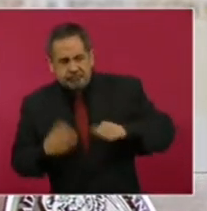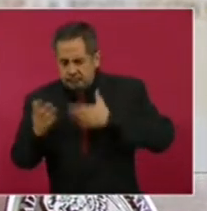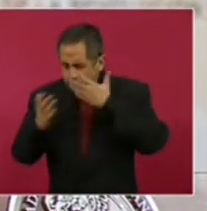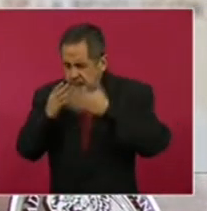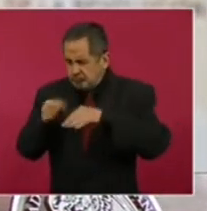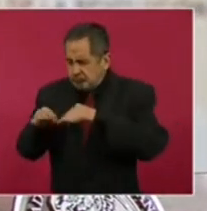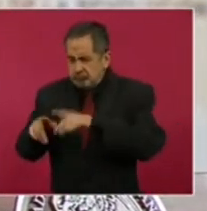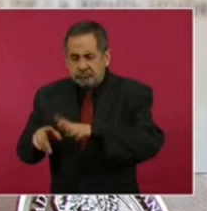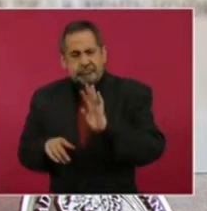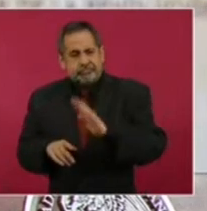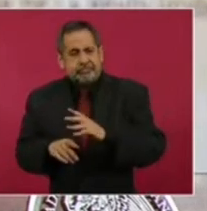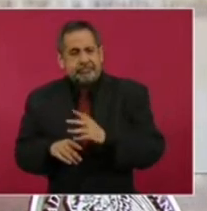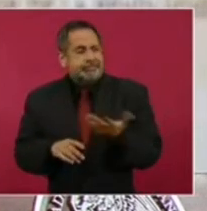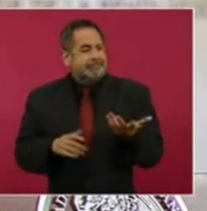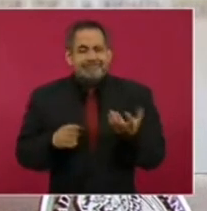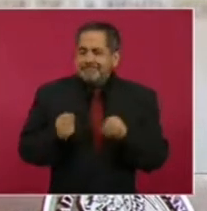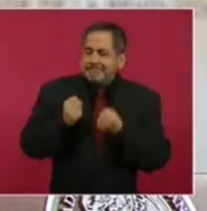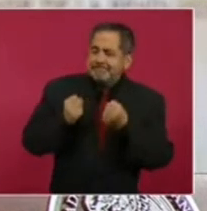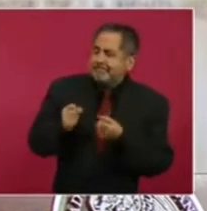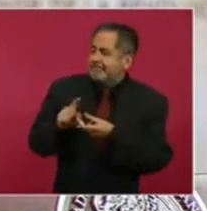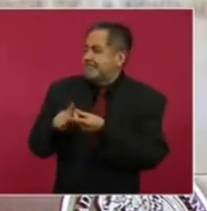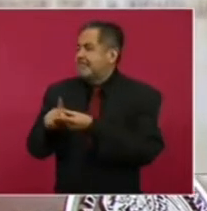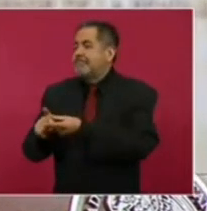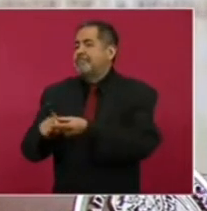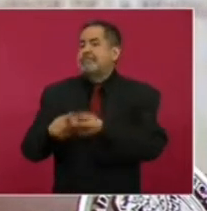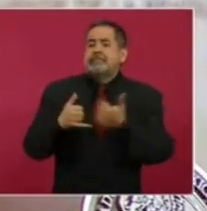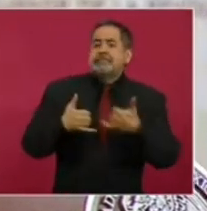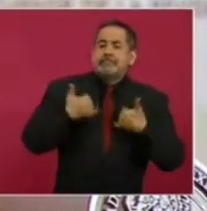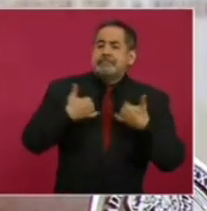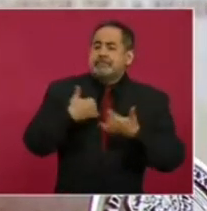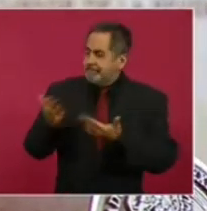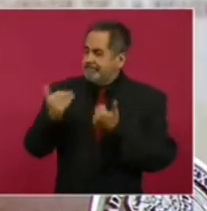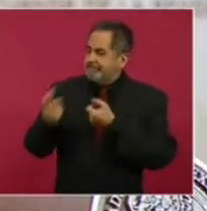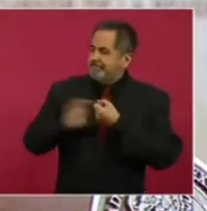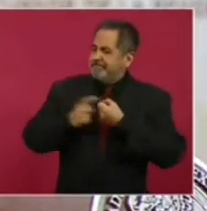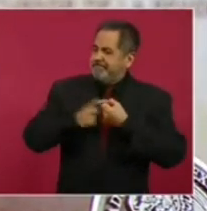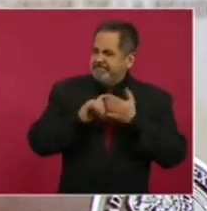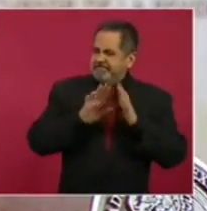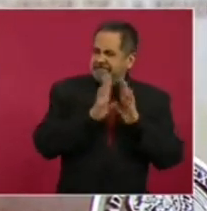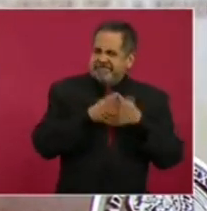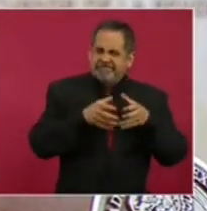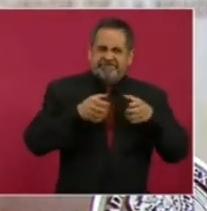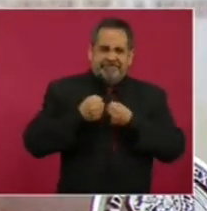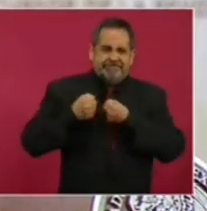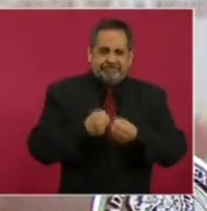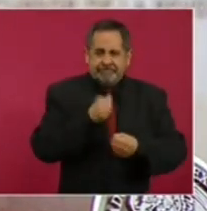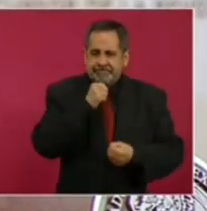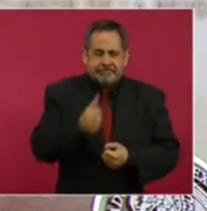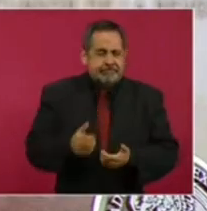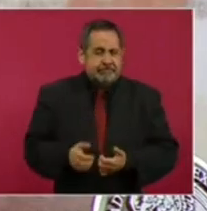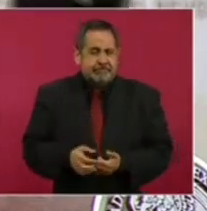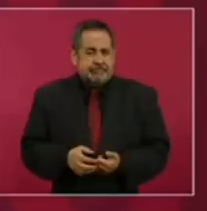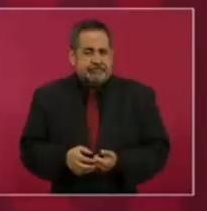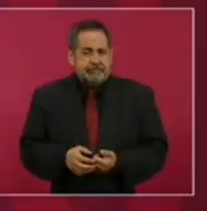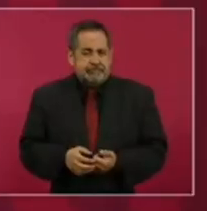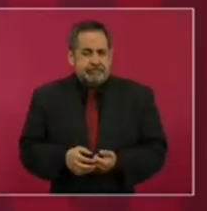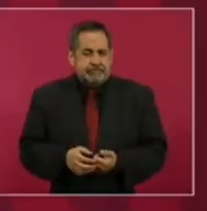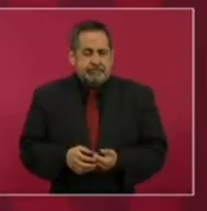delincuentes ya definidos.